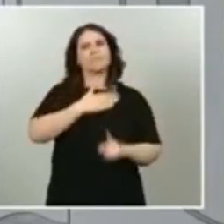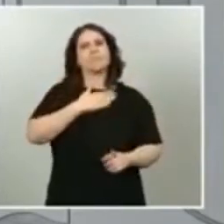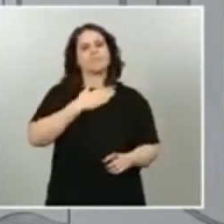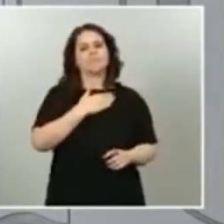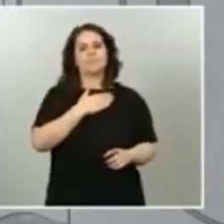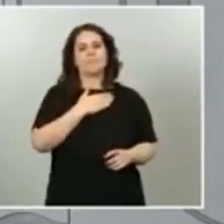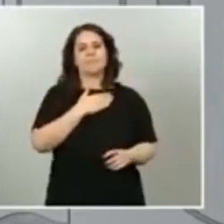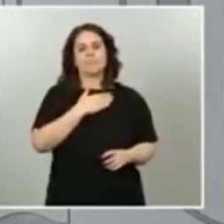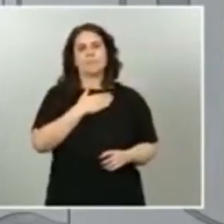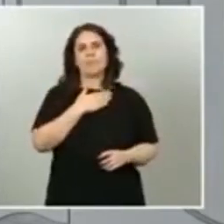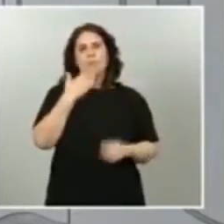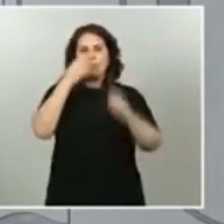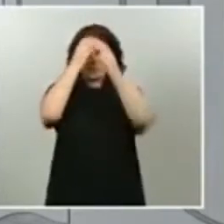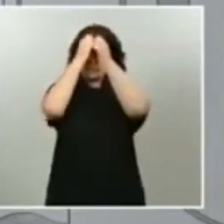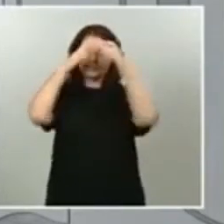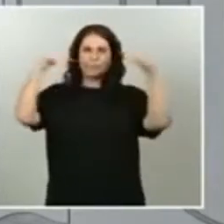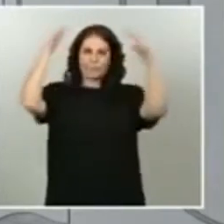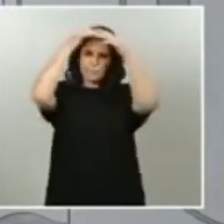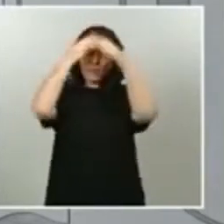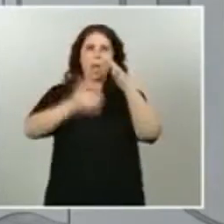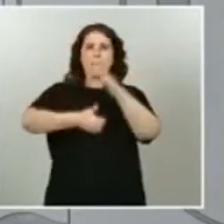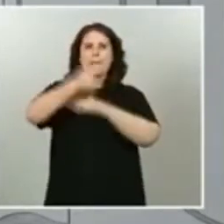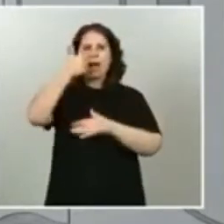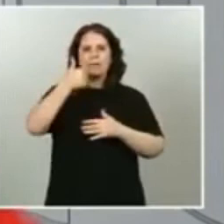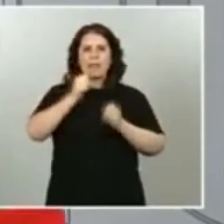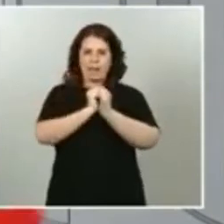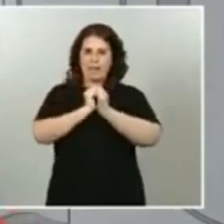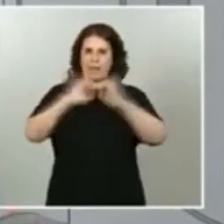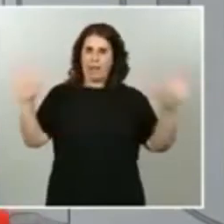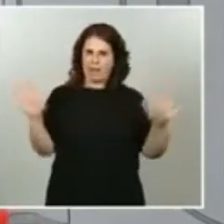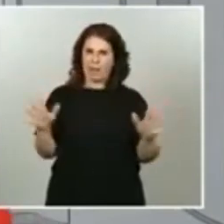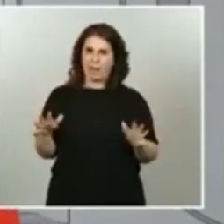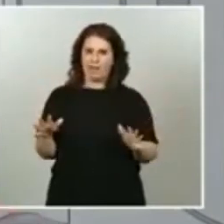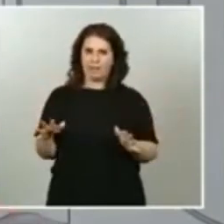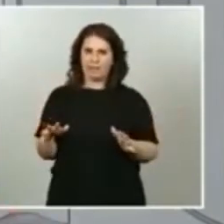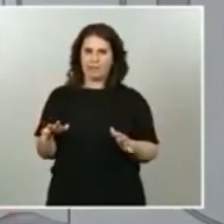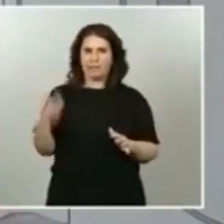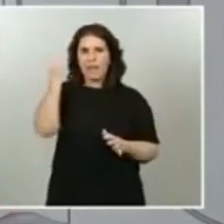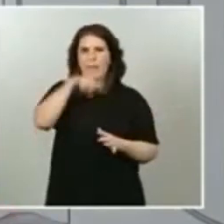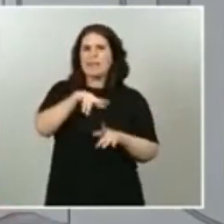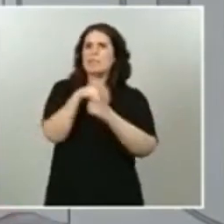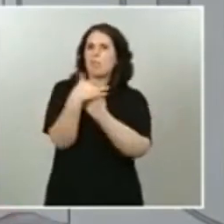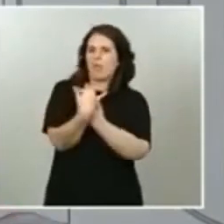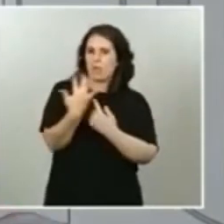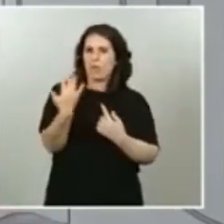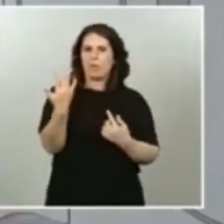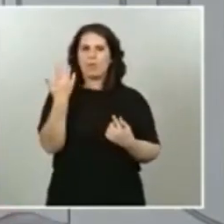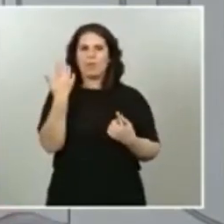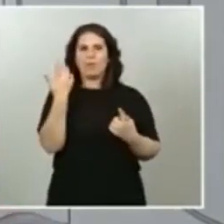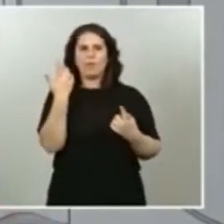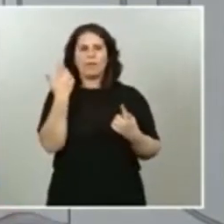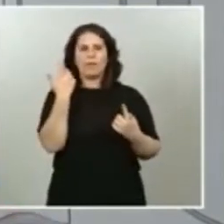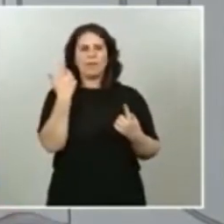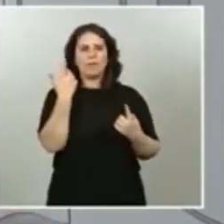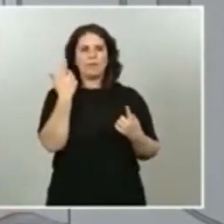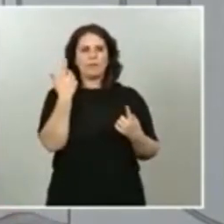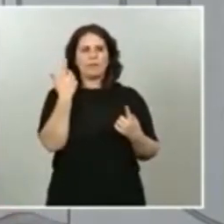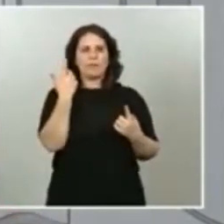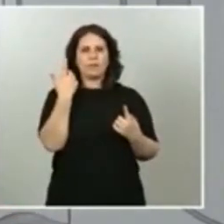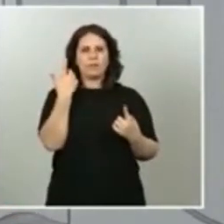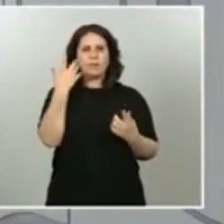una aproximación más clara sobre cuáles habían sido los elementos que habían ocurrido en nuestra